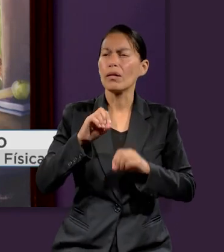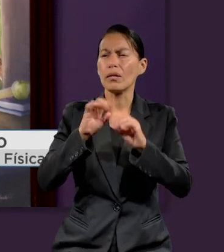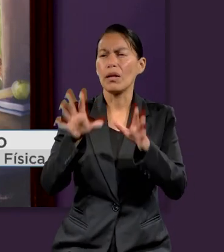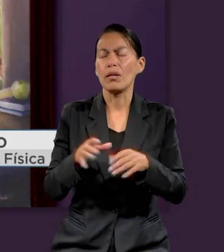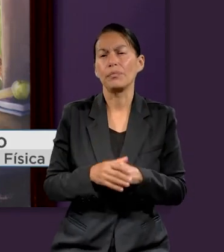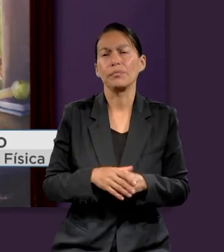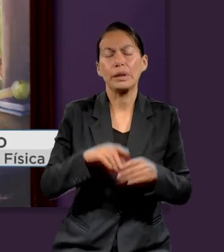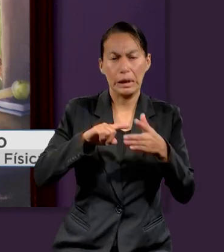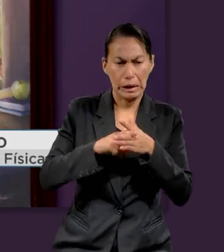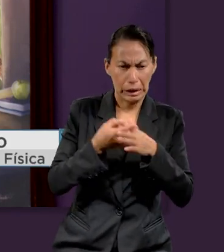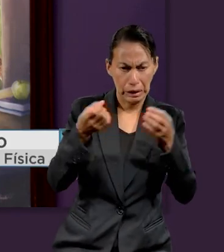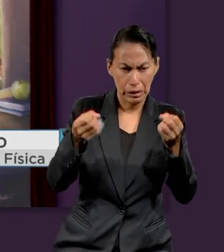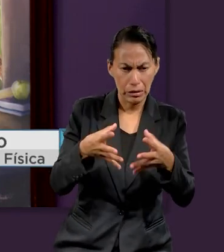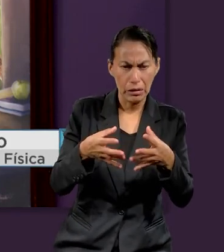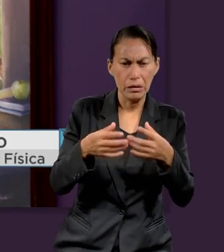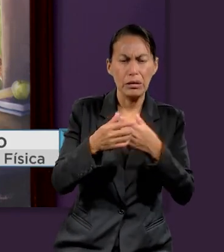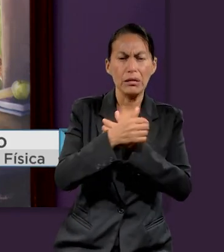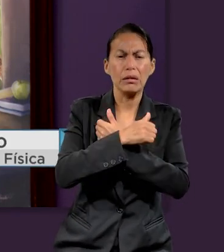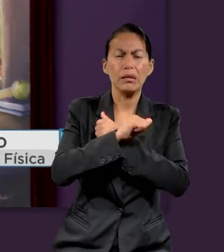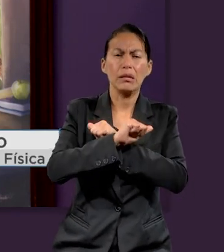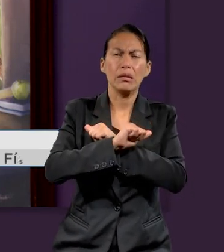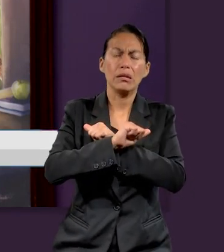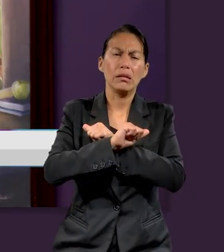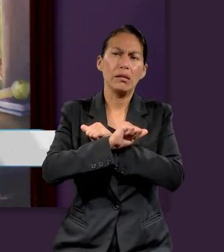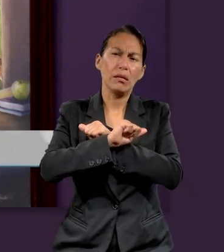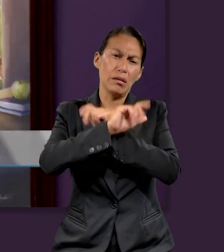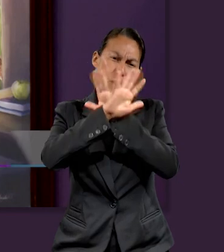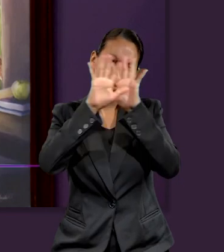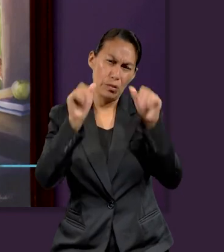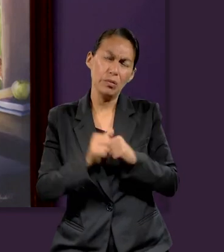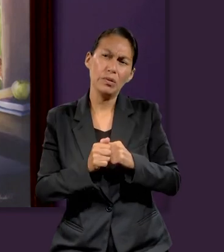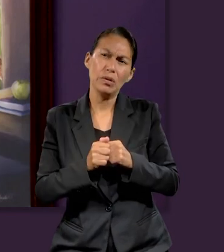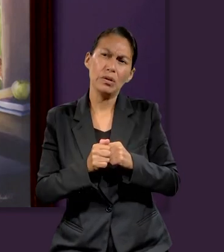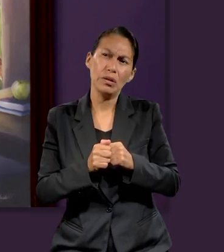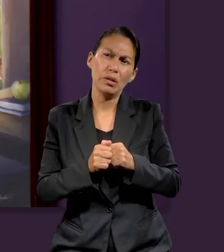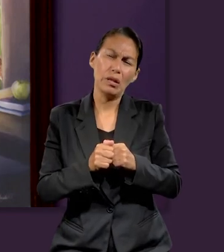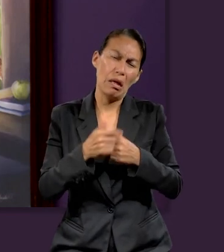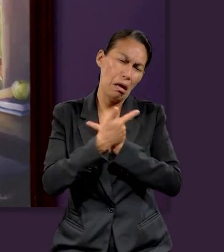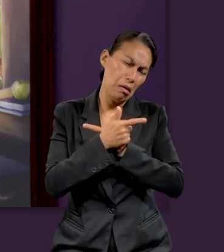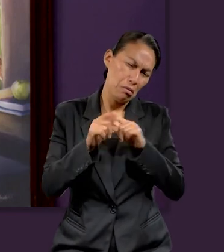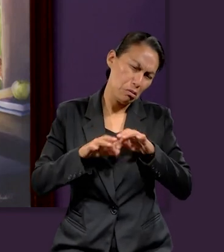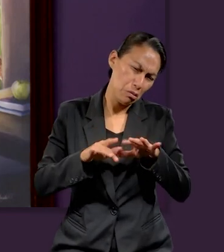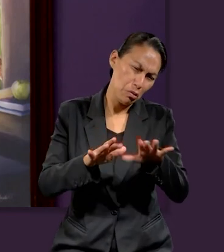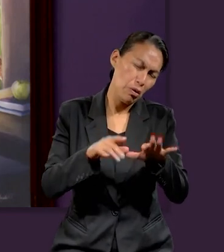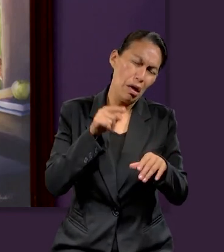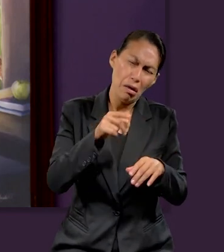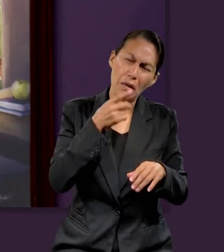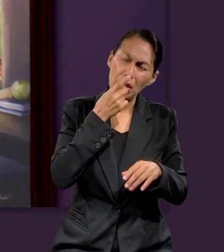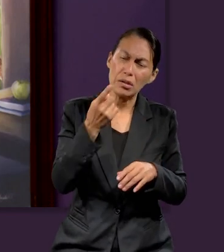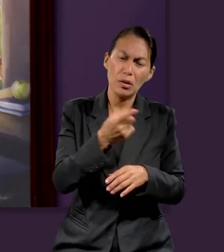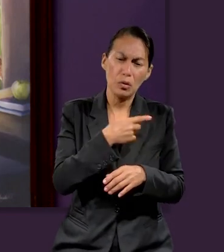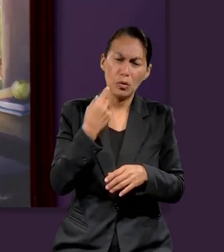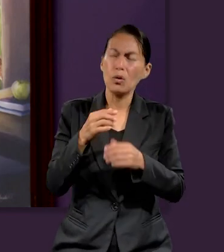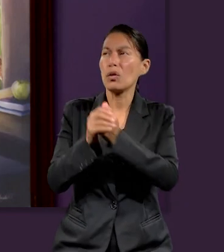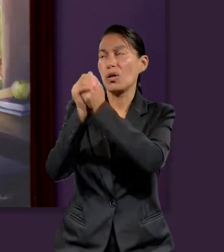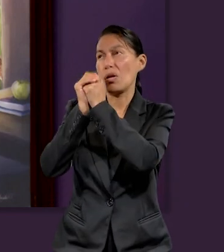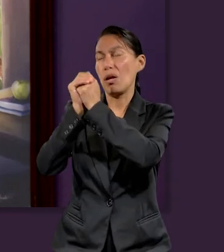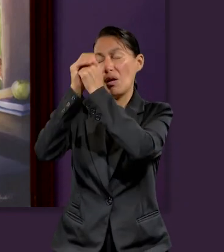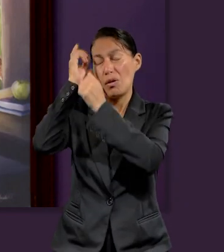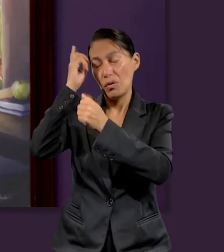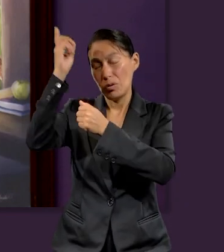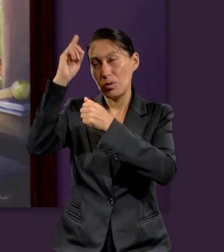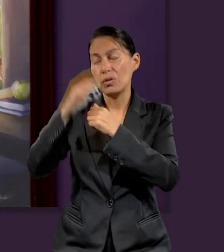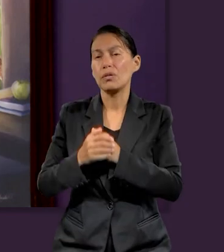usted, no solamente en los primeros libros de la Biblia, que es Éxodo y Génesis, se habla acerca de los motivos de